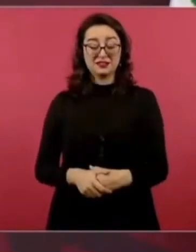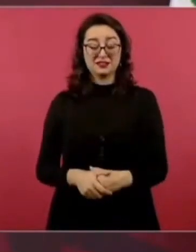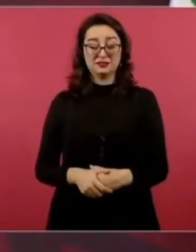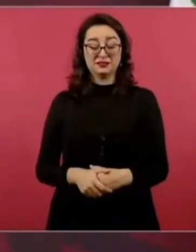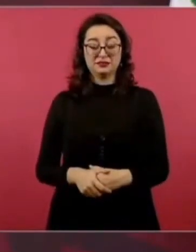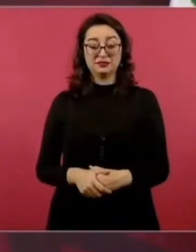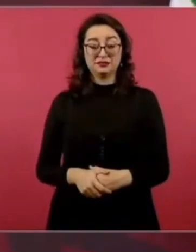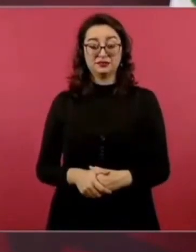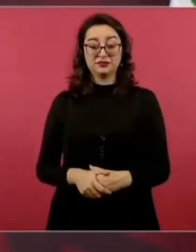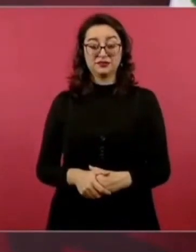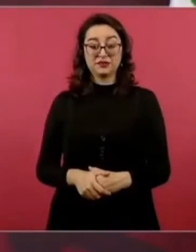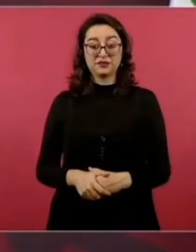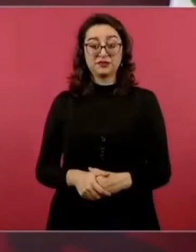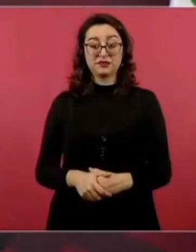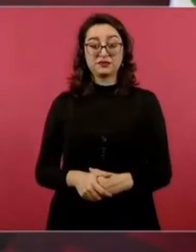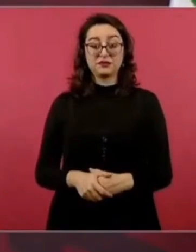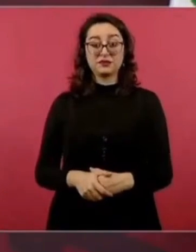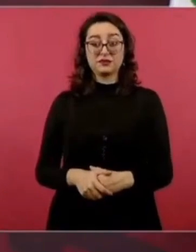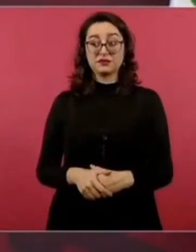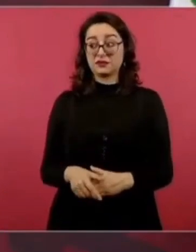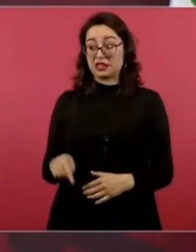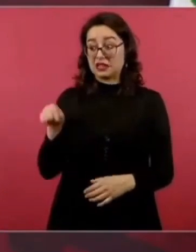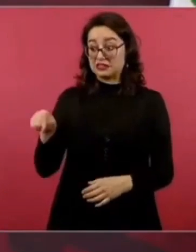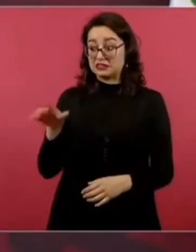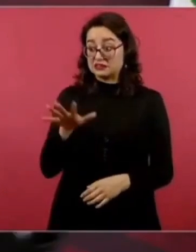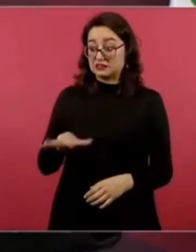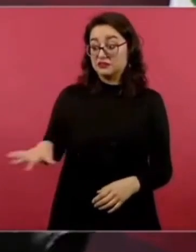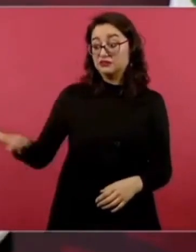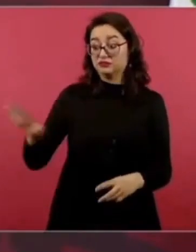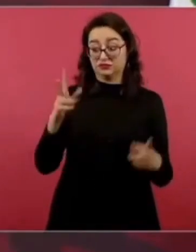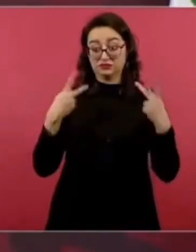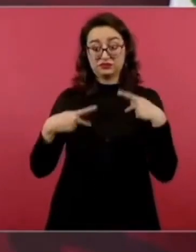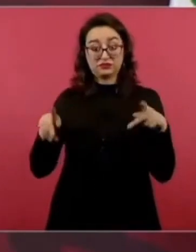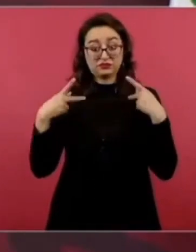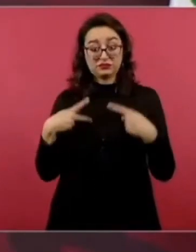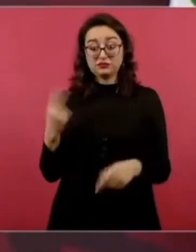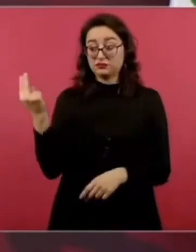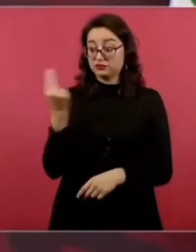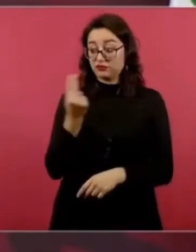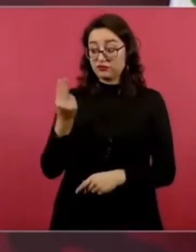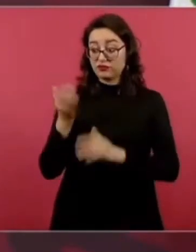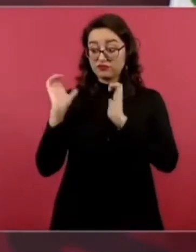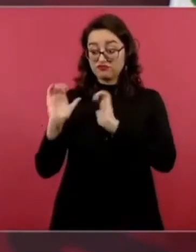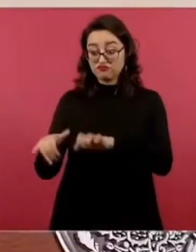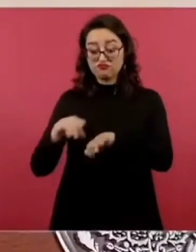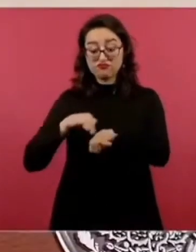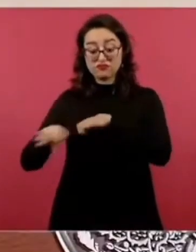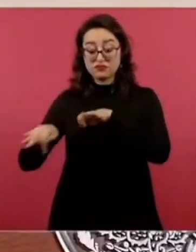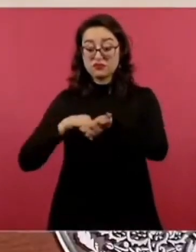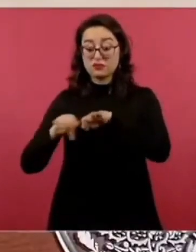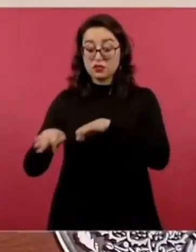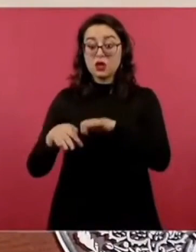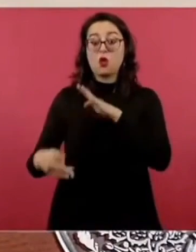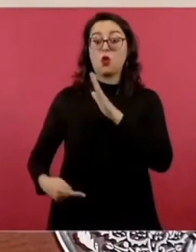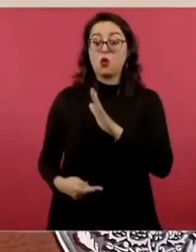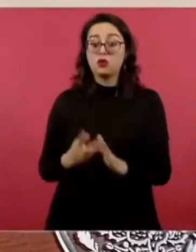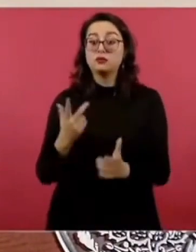porque ese empleo reactiva la economía de toda la región,